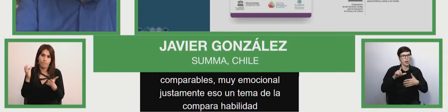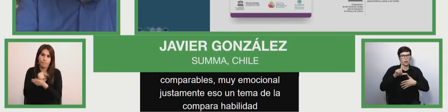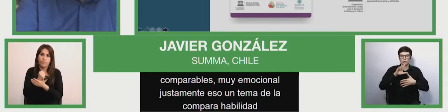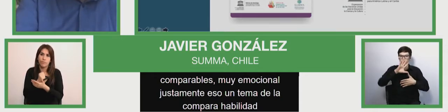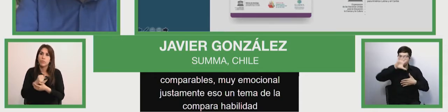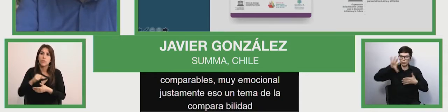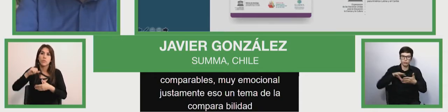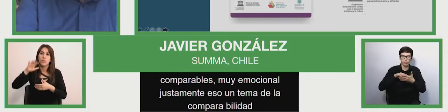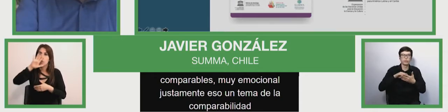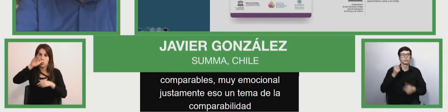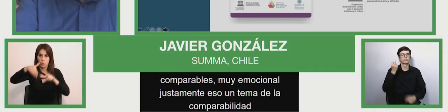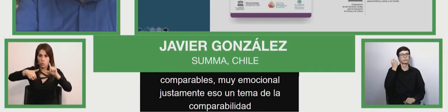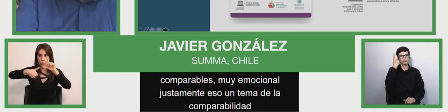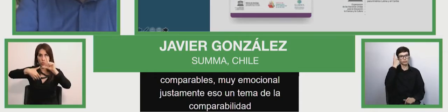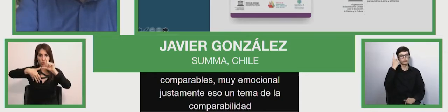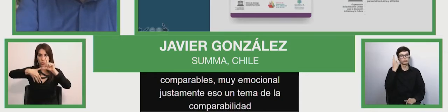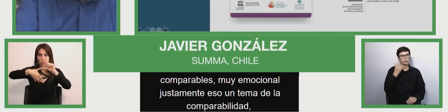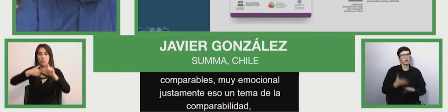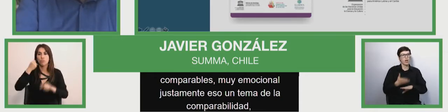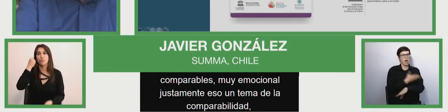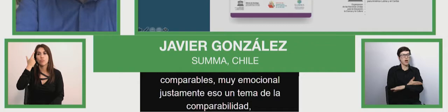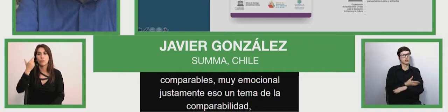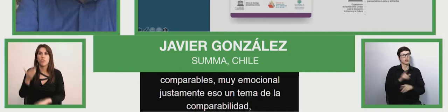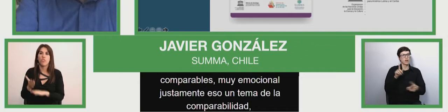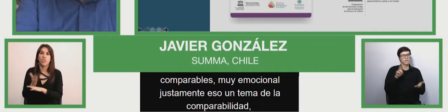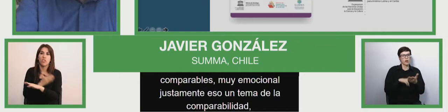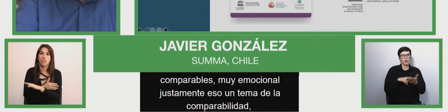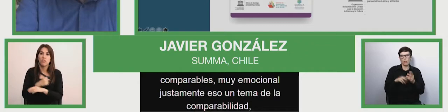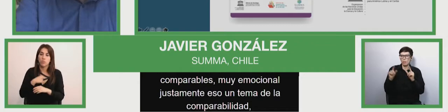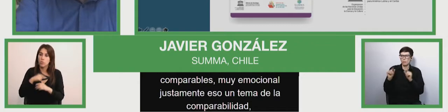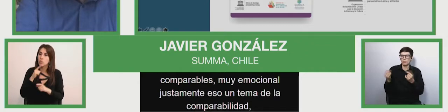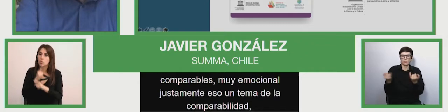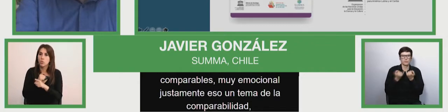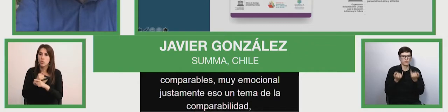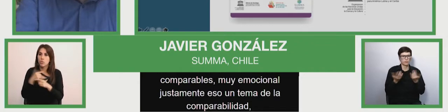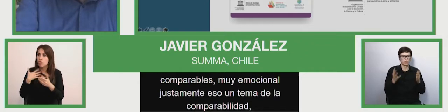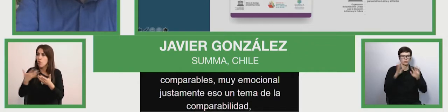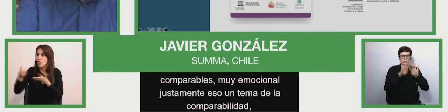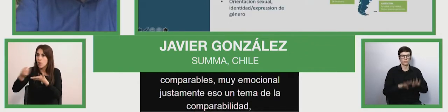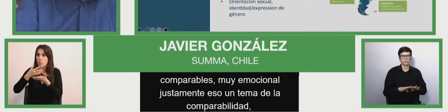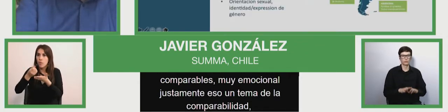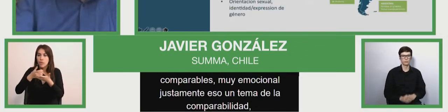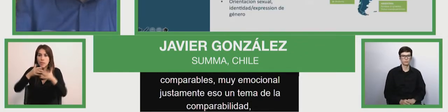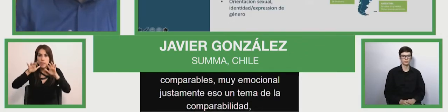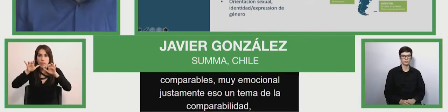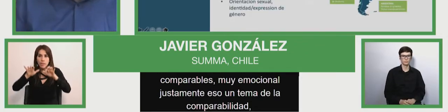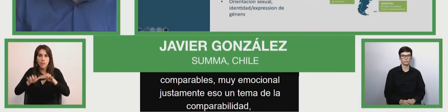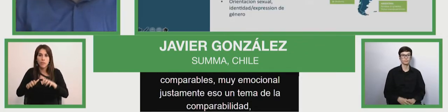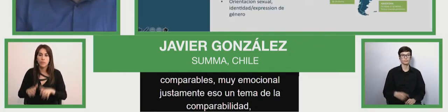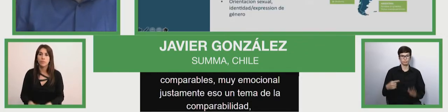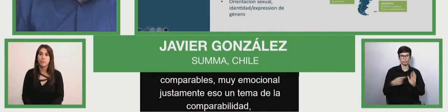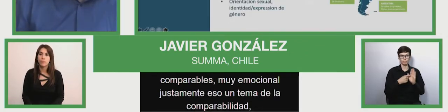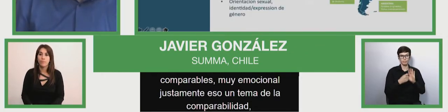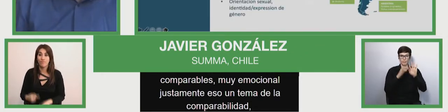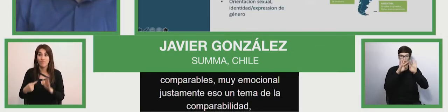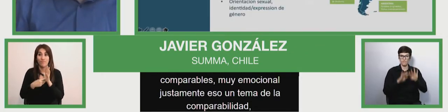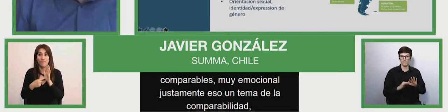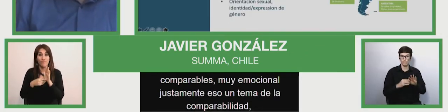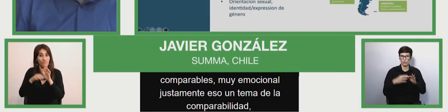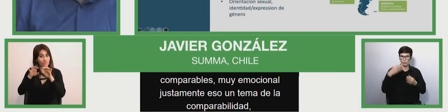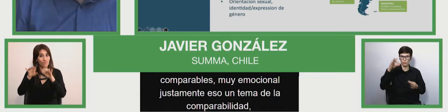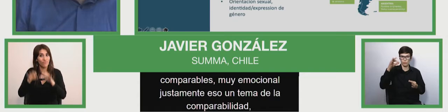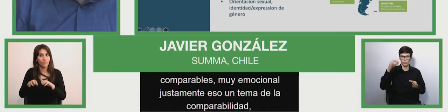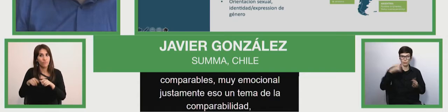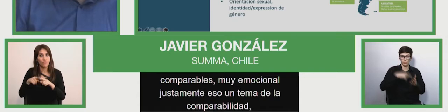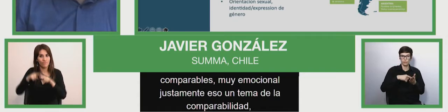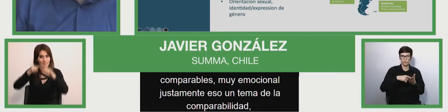panorama bastante más rico de lo que muchas veces entregan otro tipo de informes. Este informe, tal como también lo mencionaba